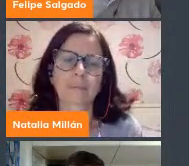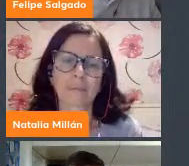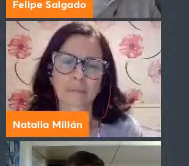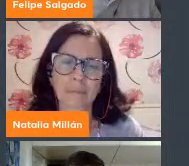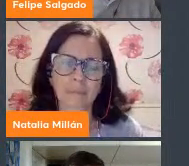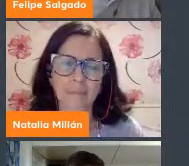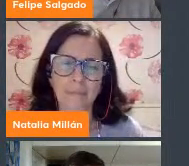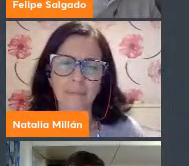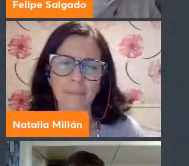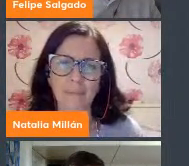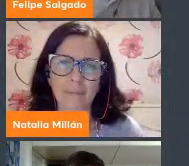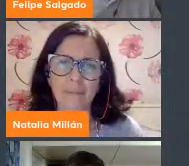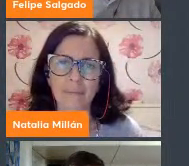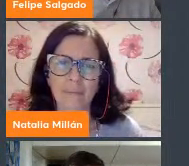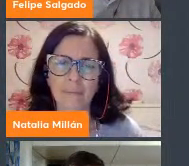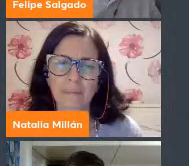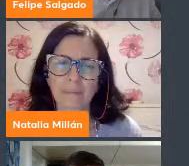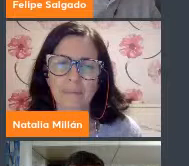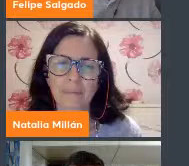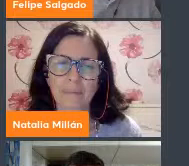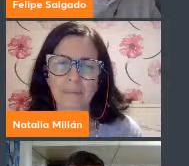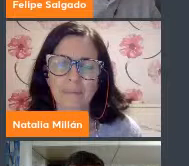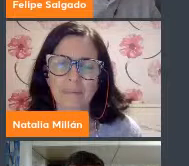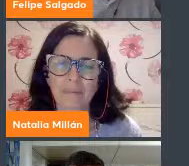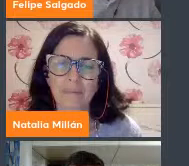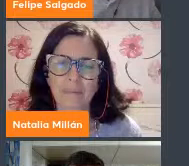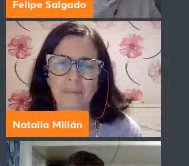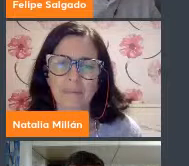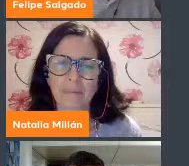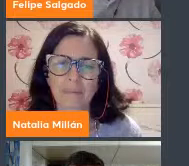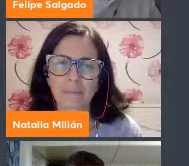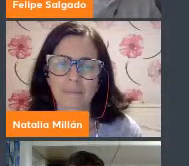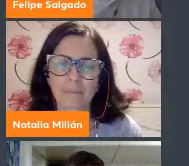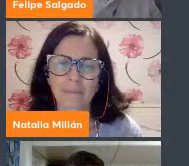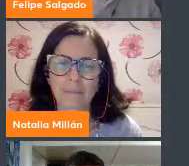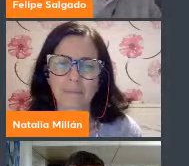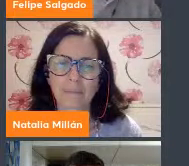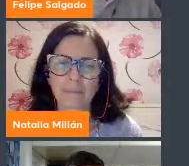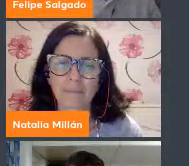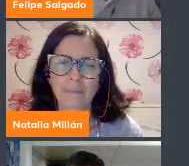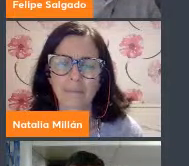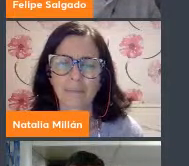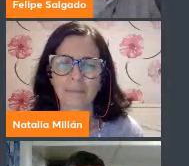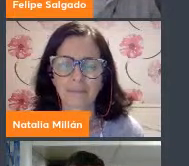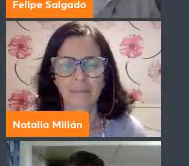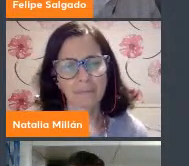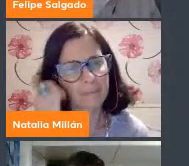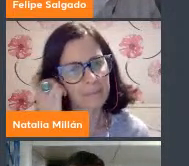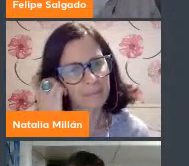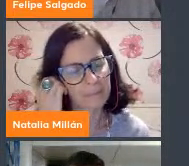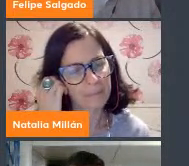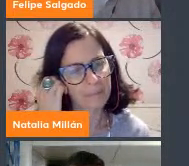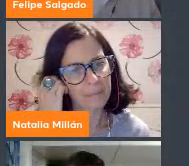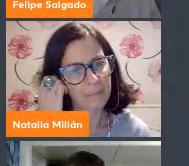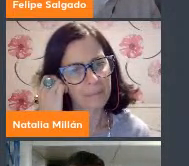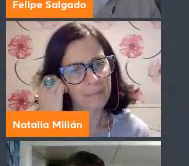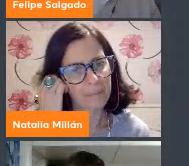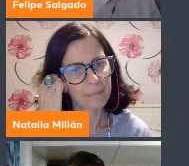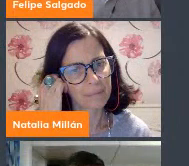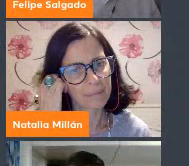operativizamos esa definición de cumplimiento de los objetivos definidos en la ley,